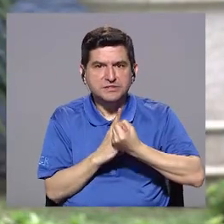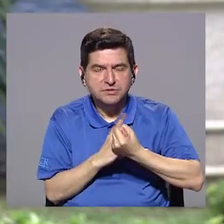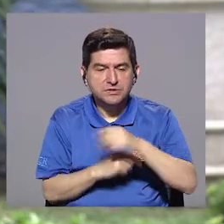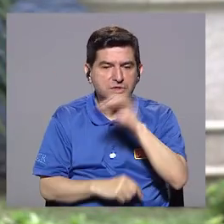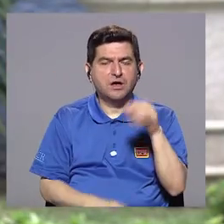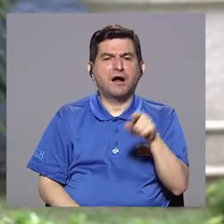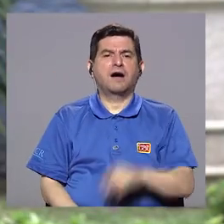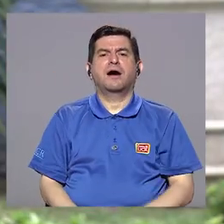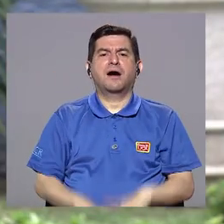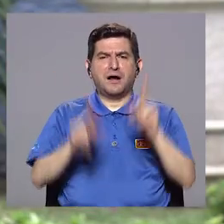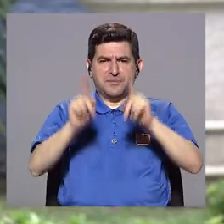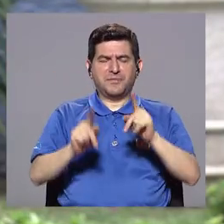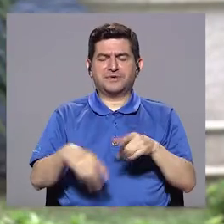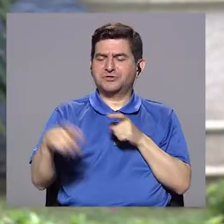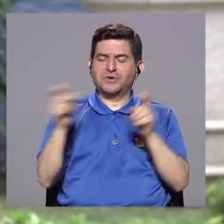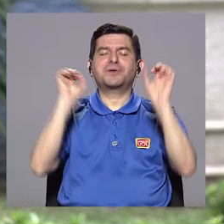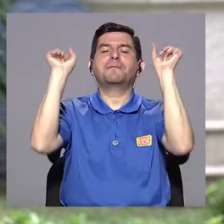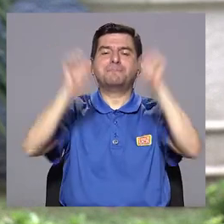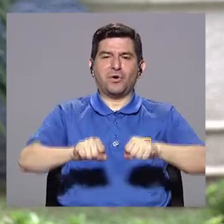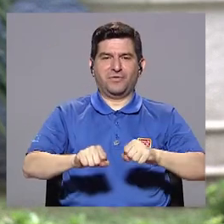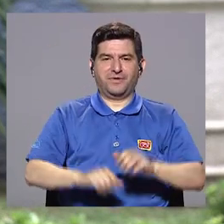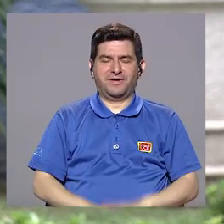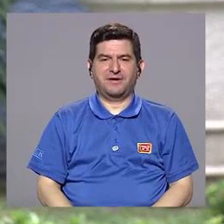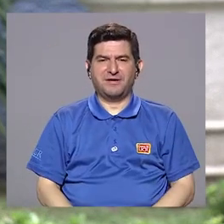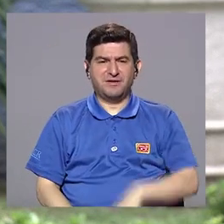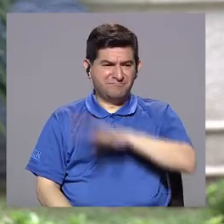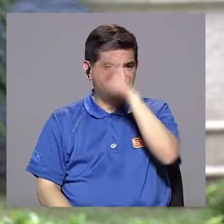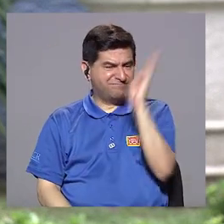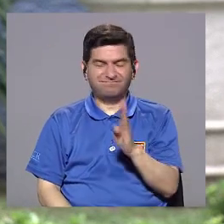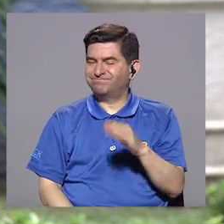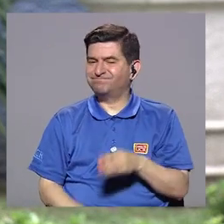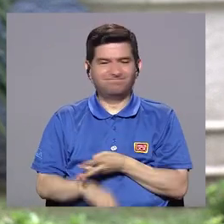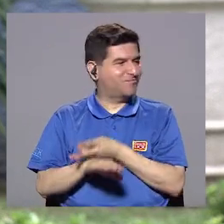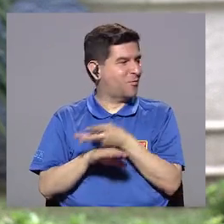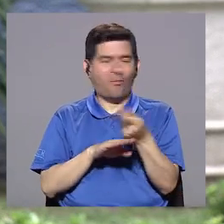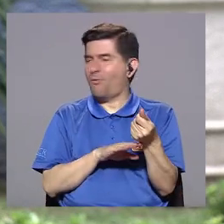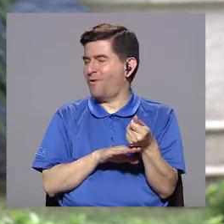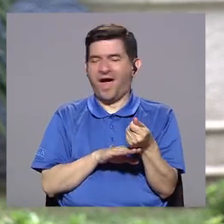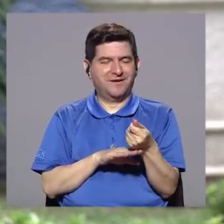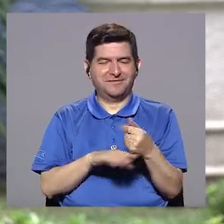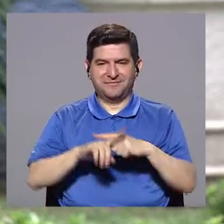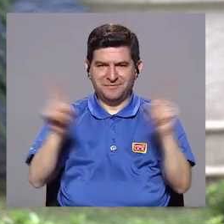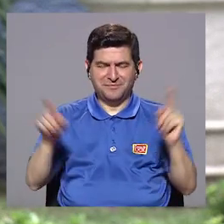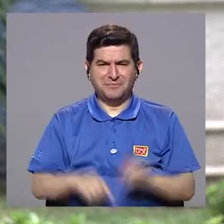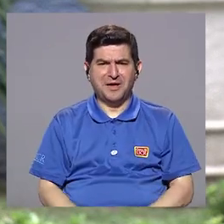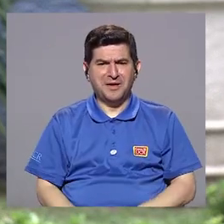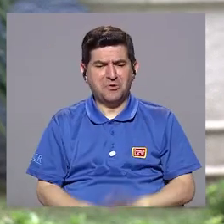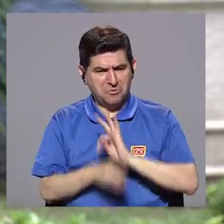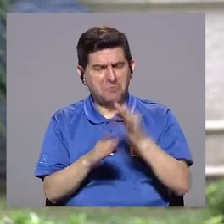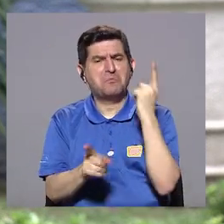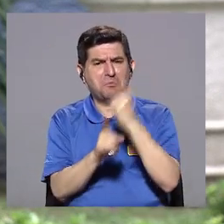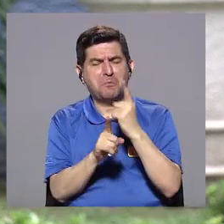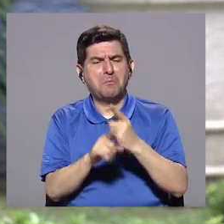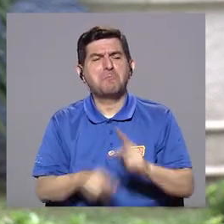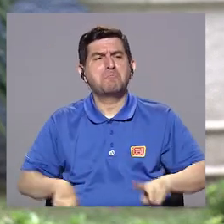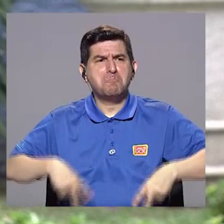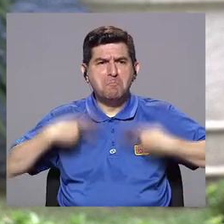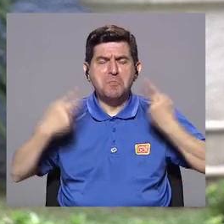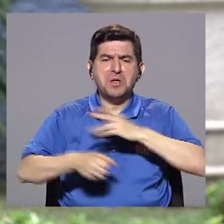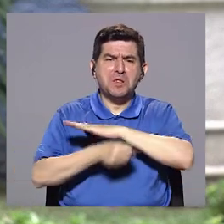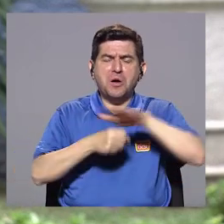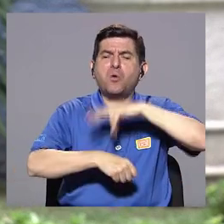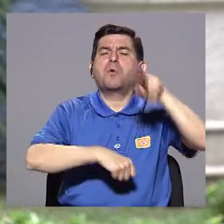y pueda aprender a manejarla. Si bien la bipolaridad no tiene cura, uno puede, con un tratamiento adecuado, puede tener una vida